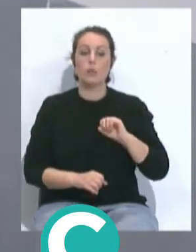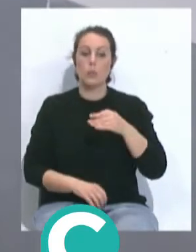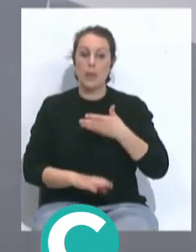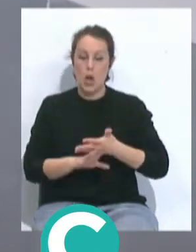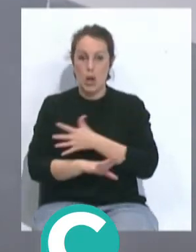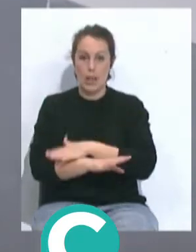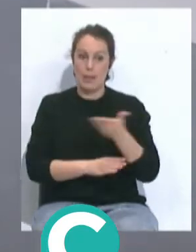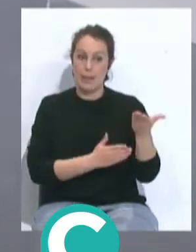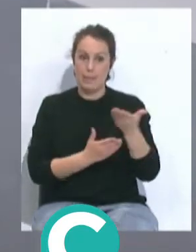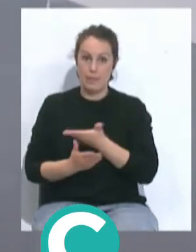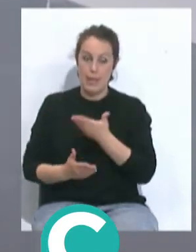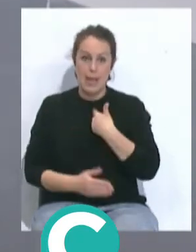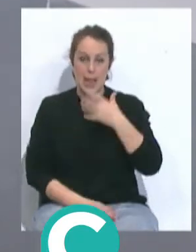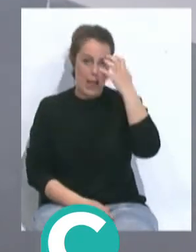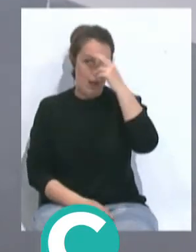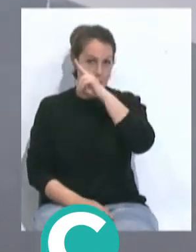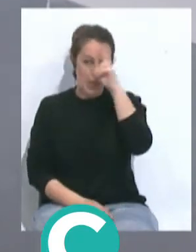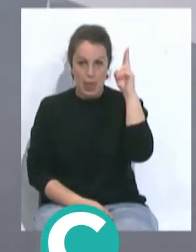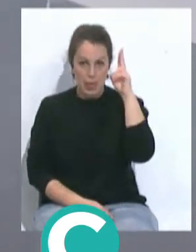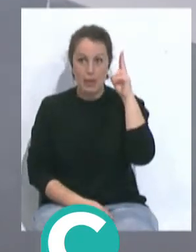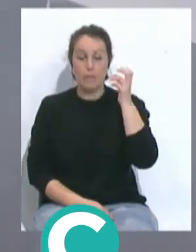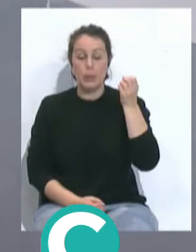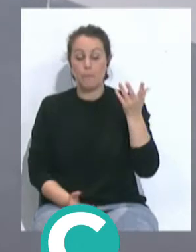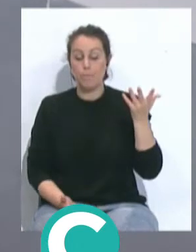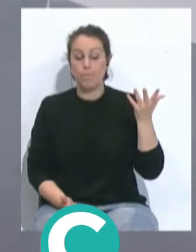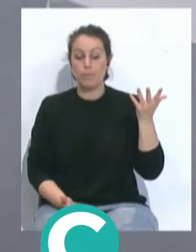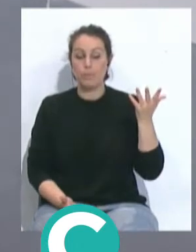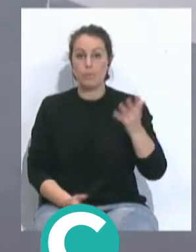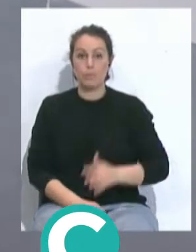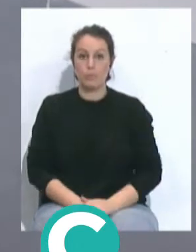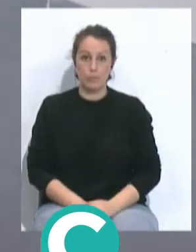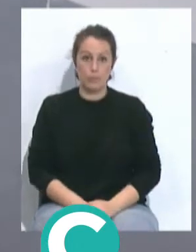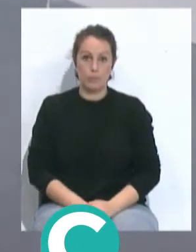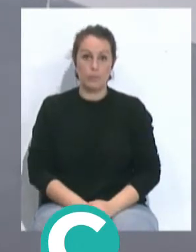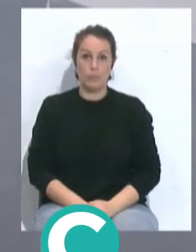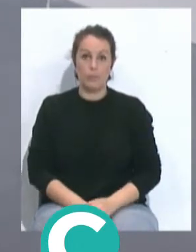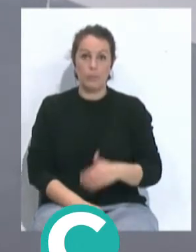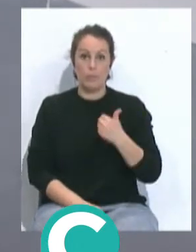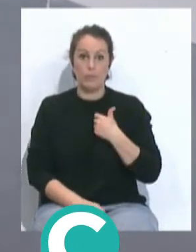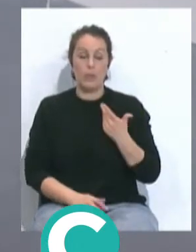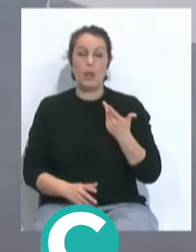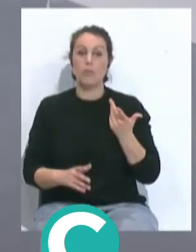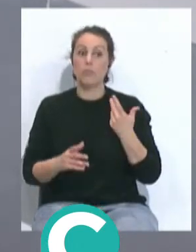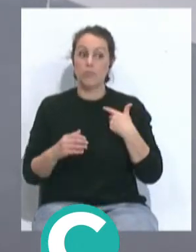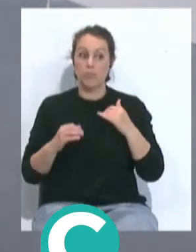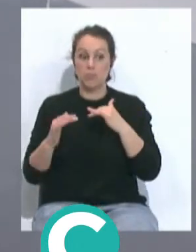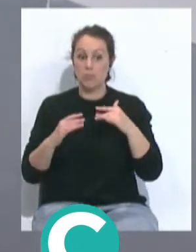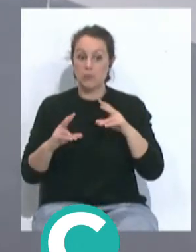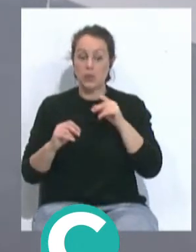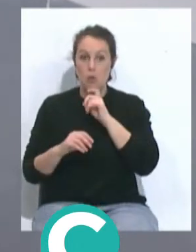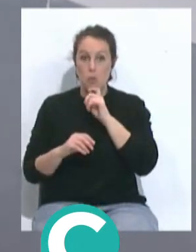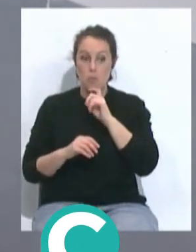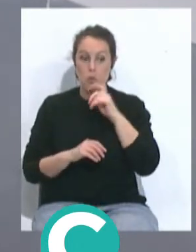Mallorca recibía la visita del Real Madrid. Y bueno, se saldó con otra victoria del equipo